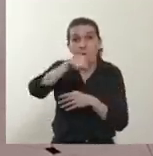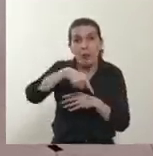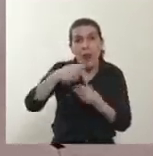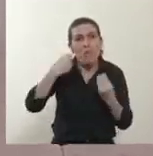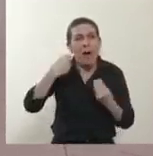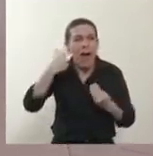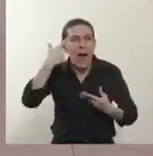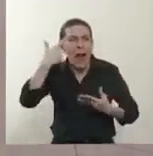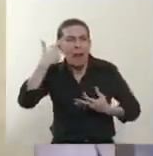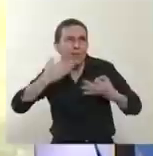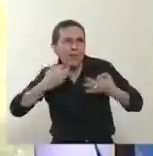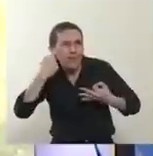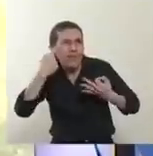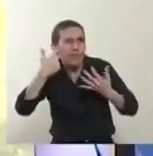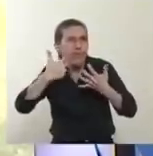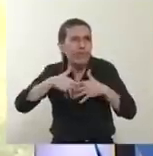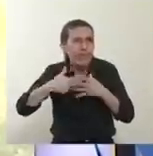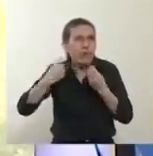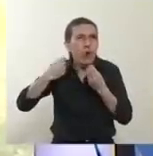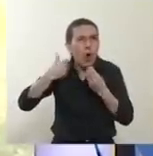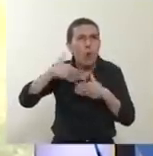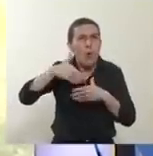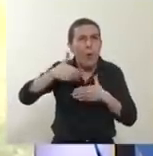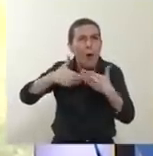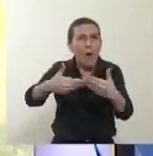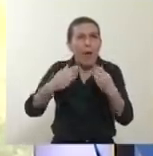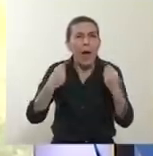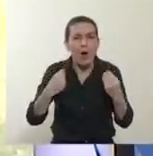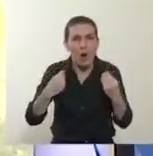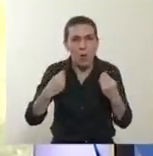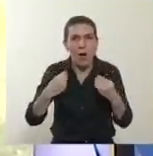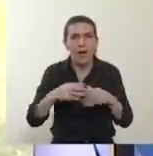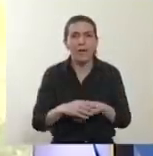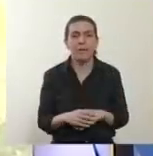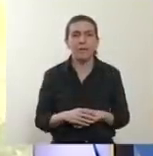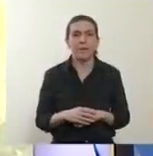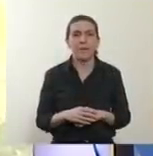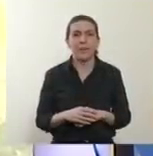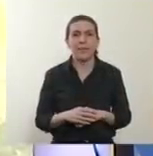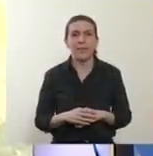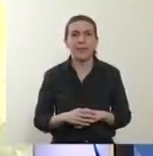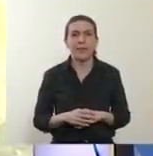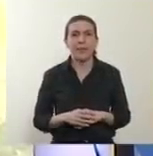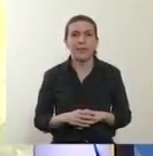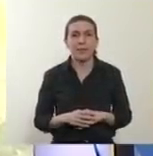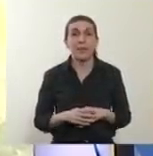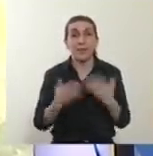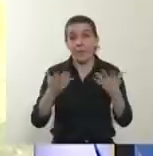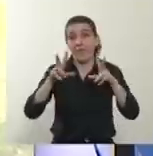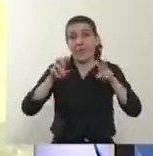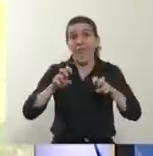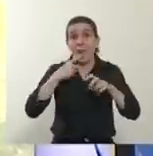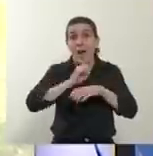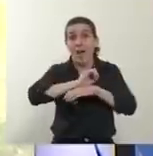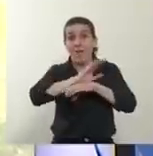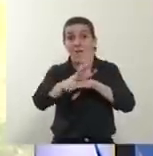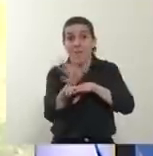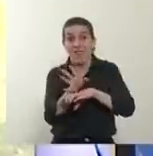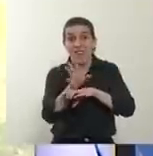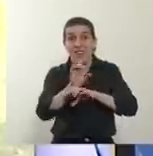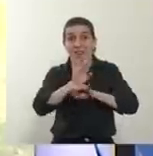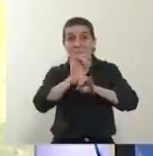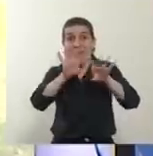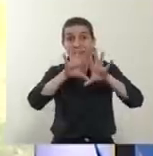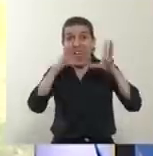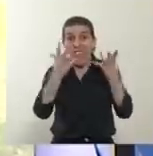un poco cómo evolucionamos con esta pandemia que